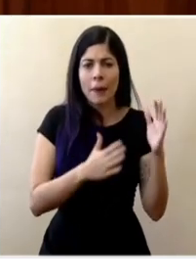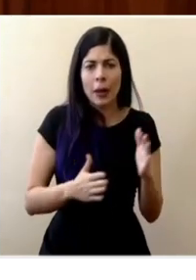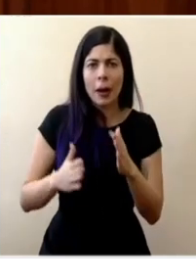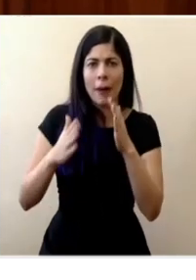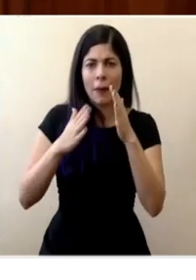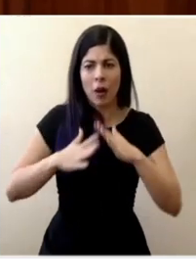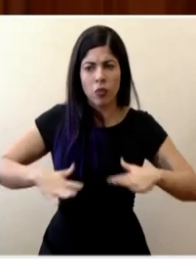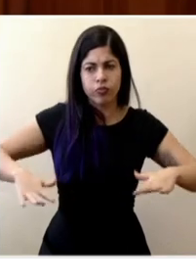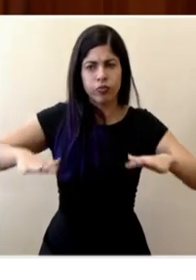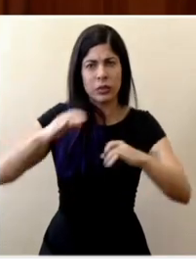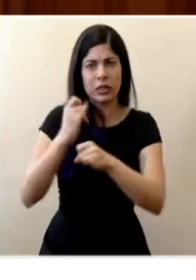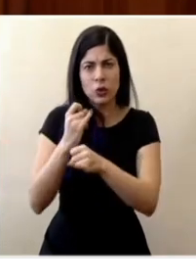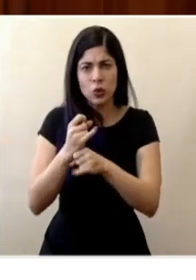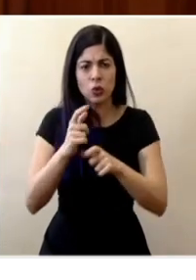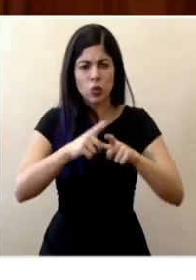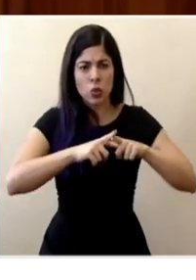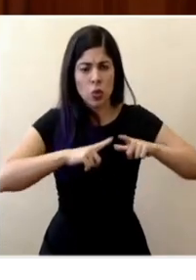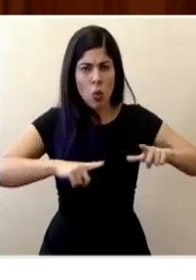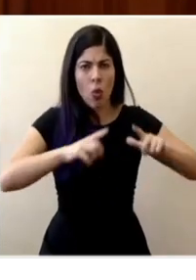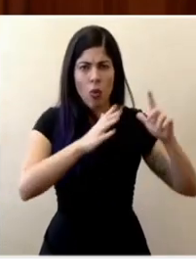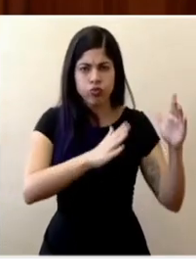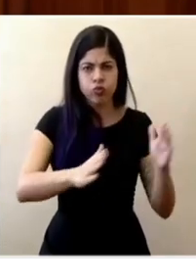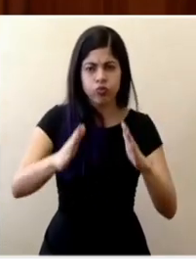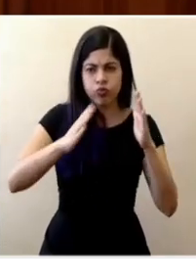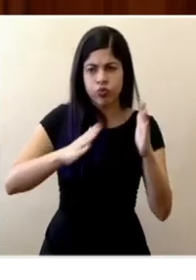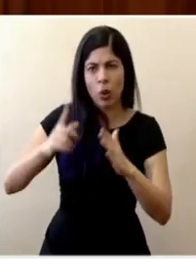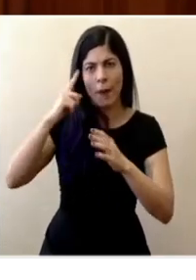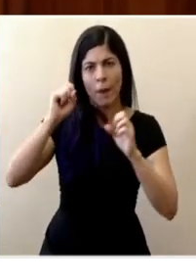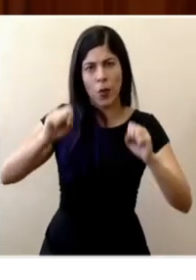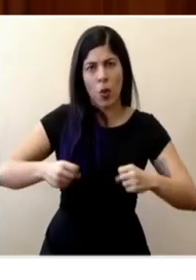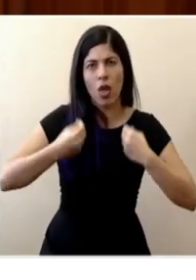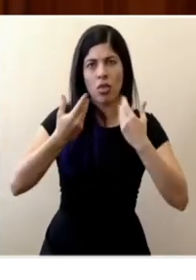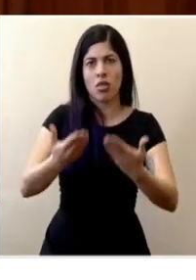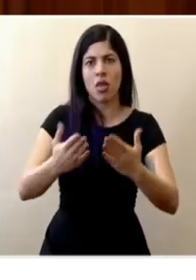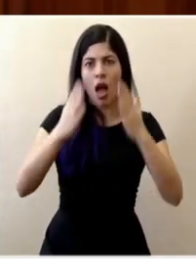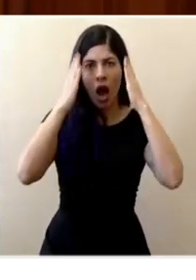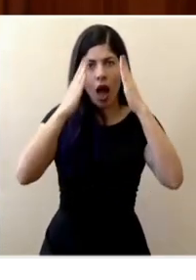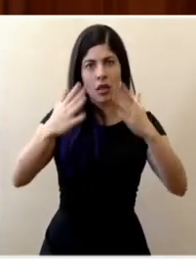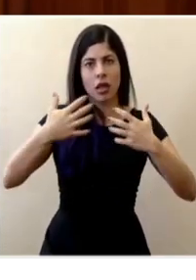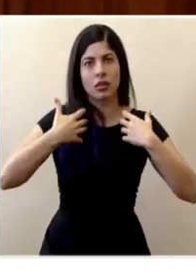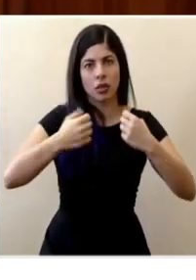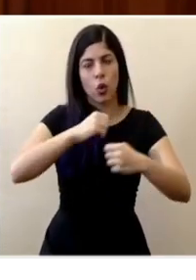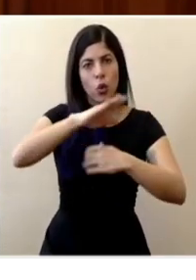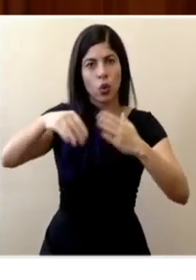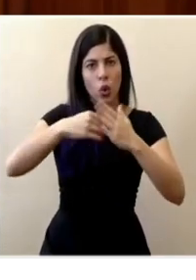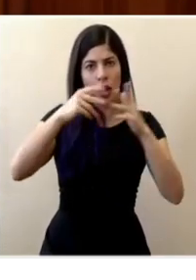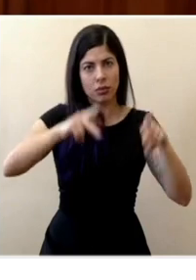institución, las instalaciones para proveer atención en salud a las personas.